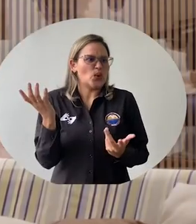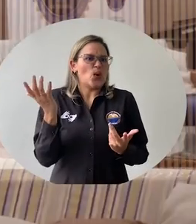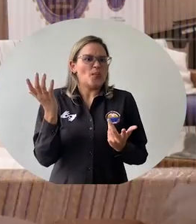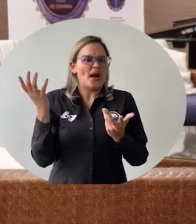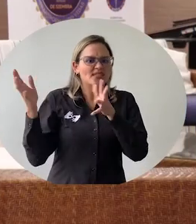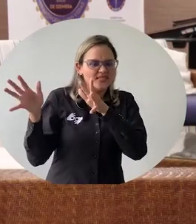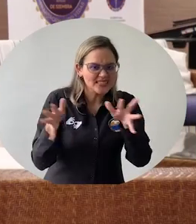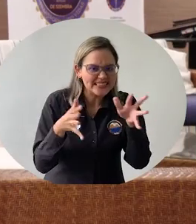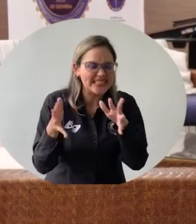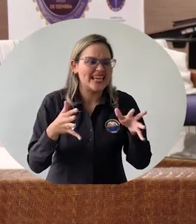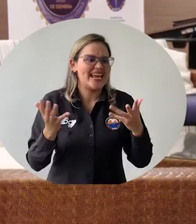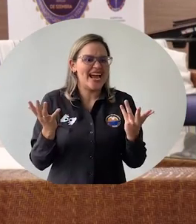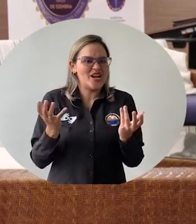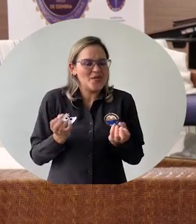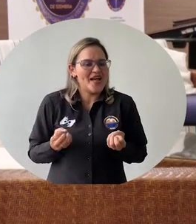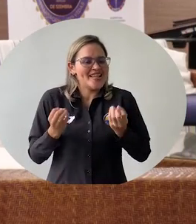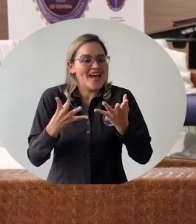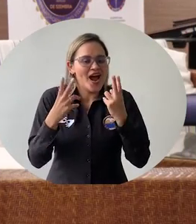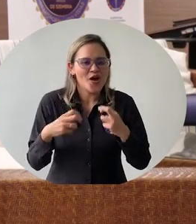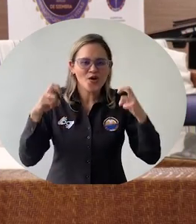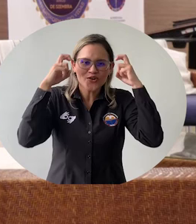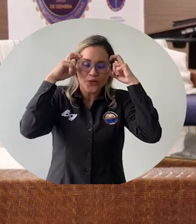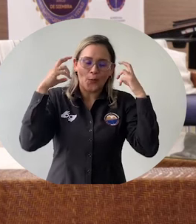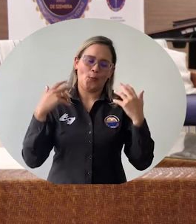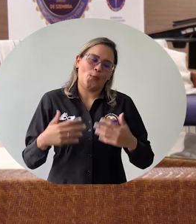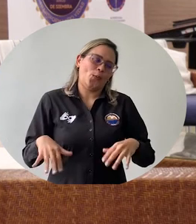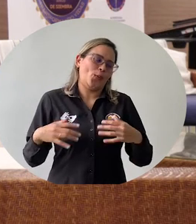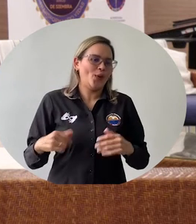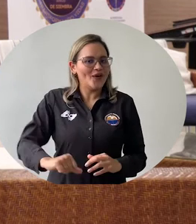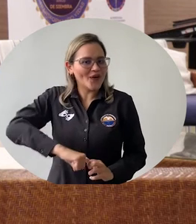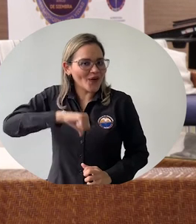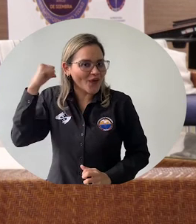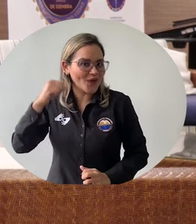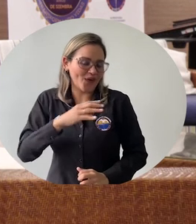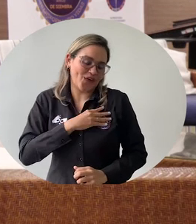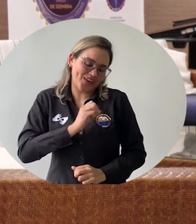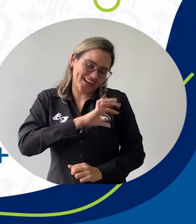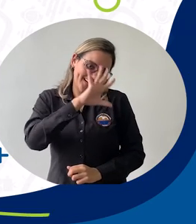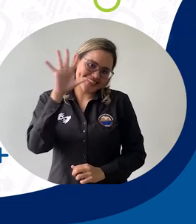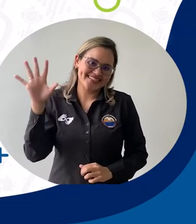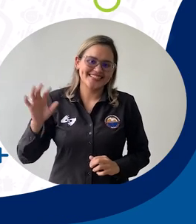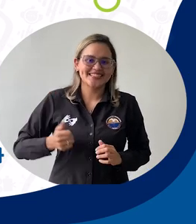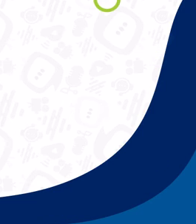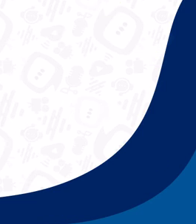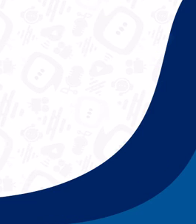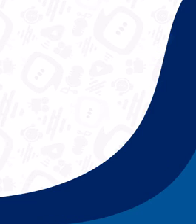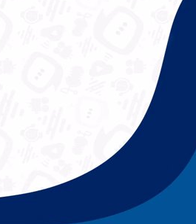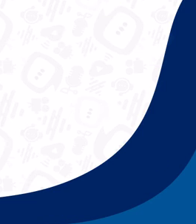semilla de conocimiento es siempre un motivo de orgullo.